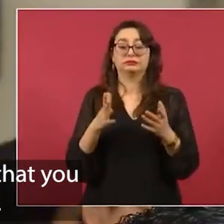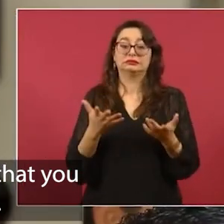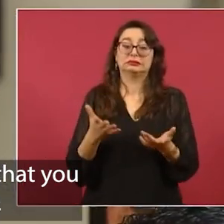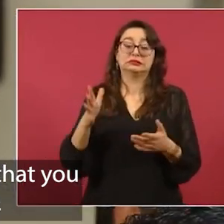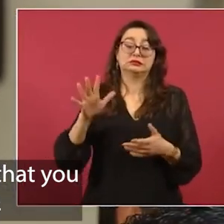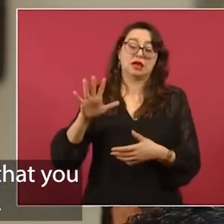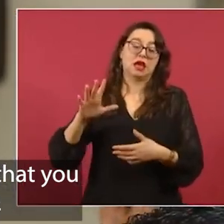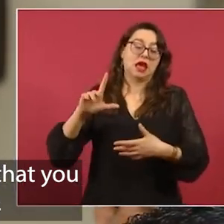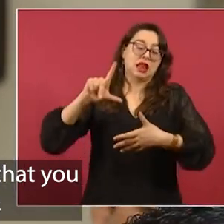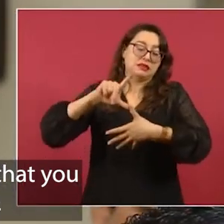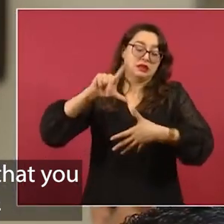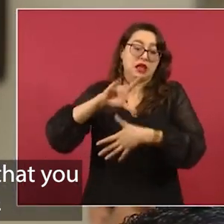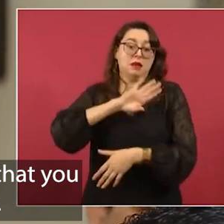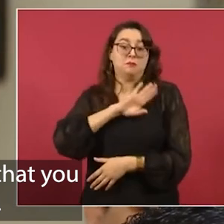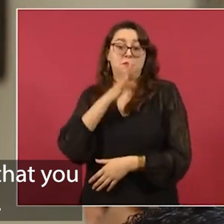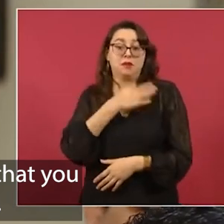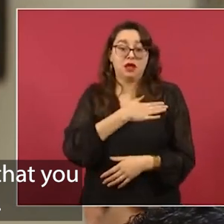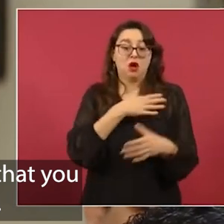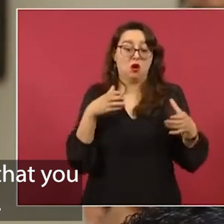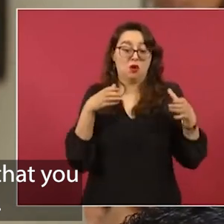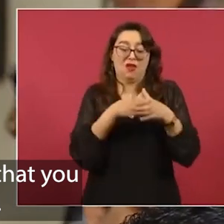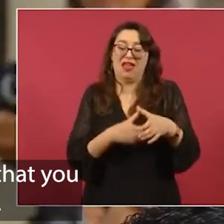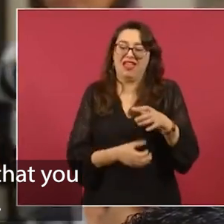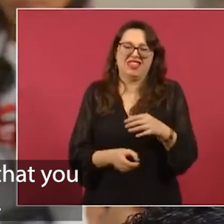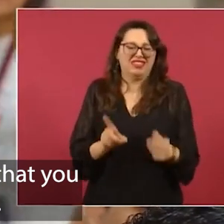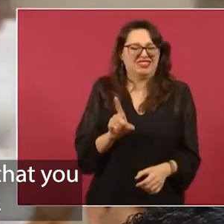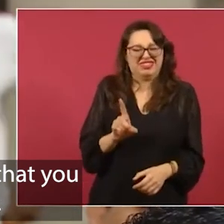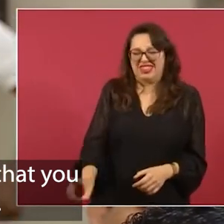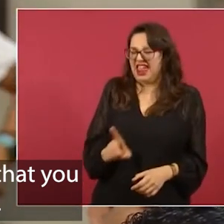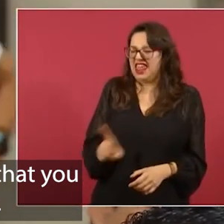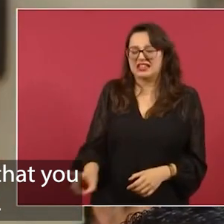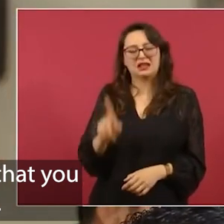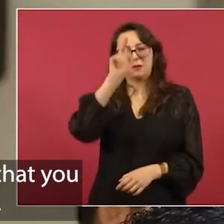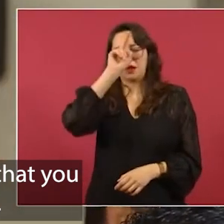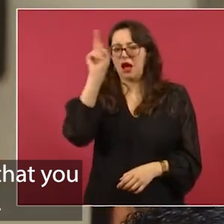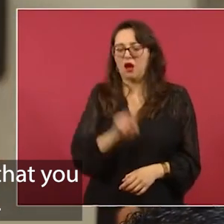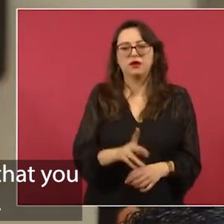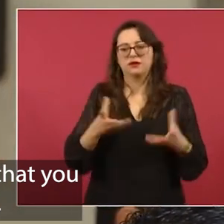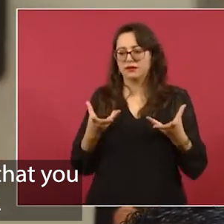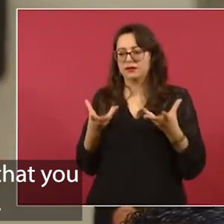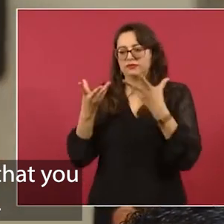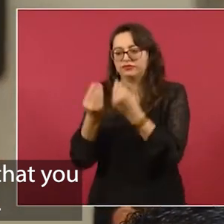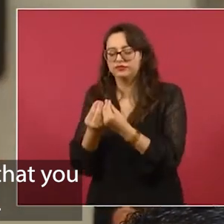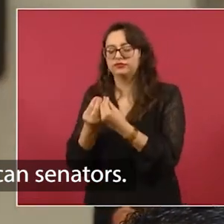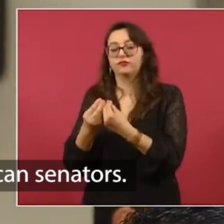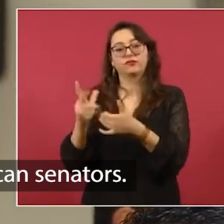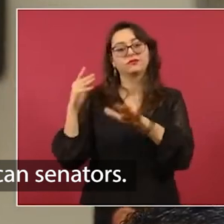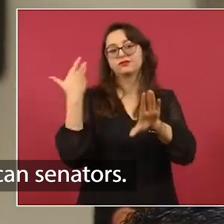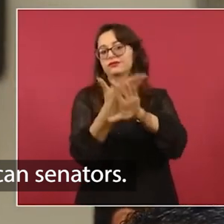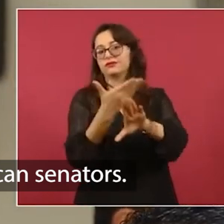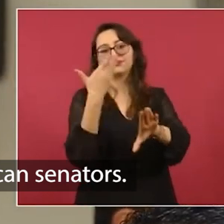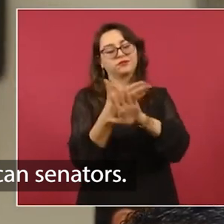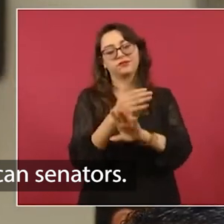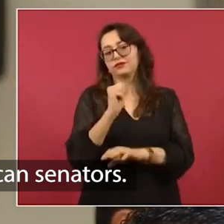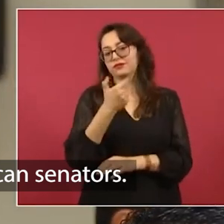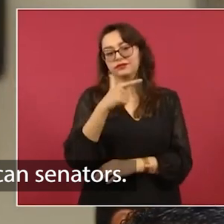Hicieron algunas declaraciones sobre su persona diciendo que está atacando las instituciones, está atacando la democracia. Esas